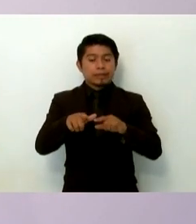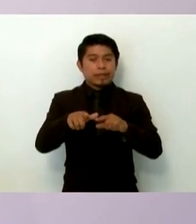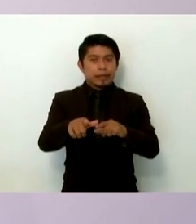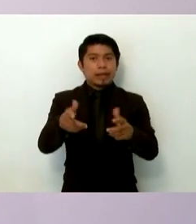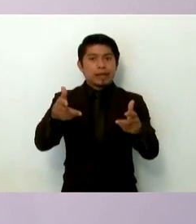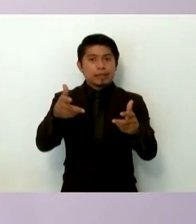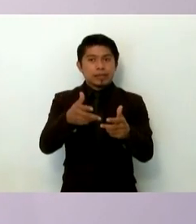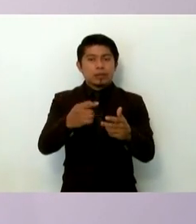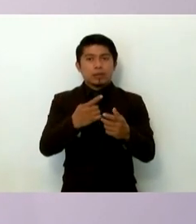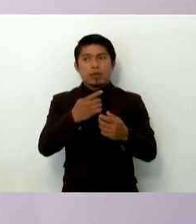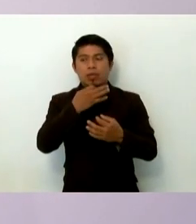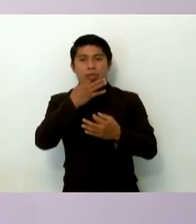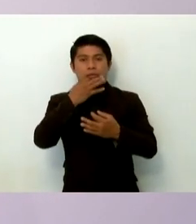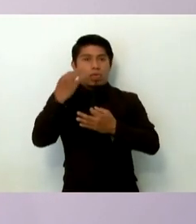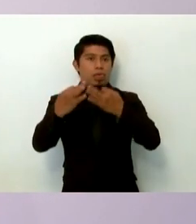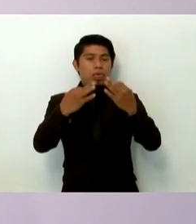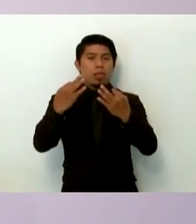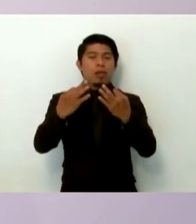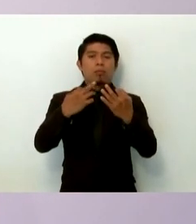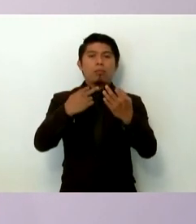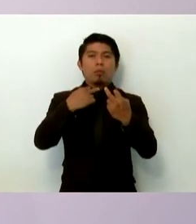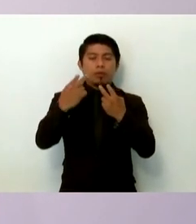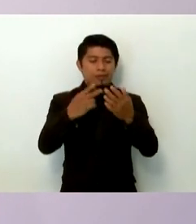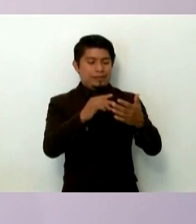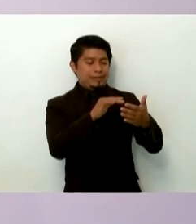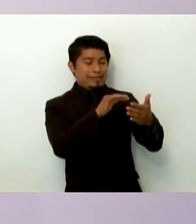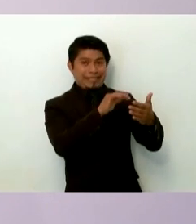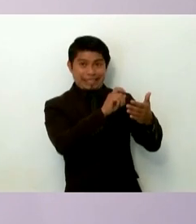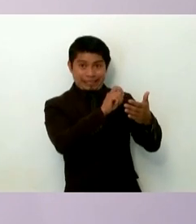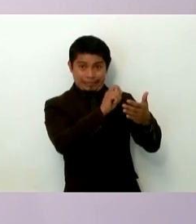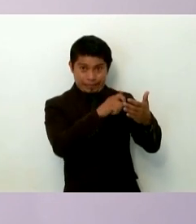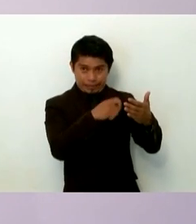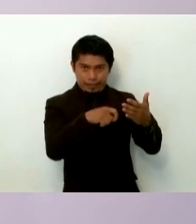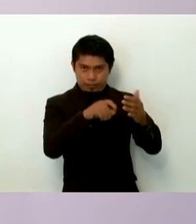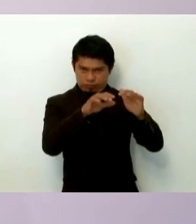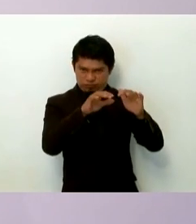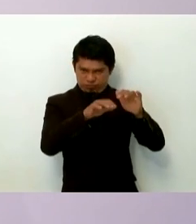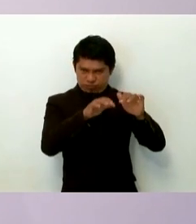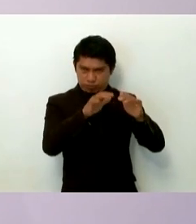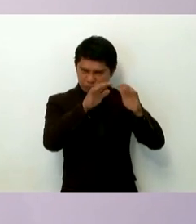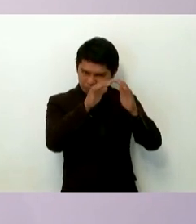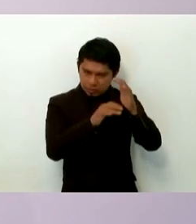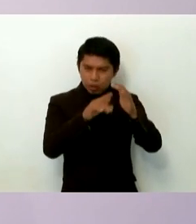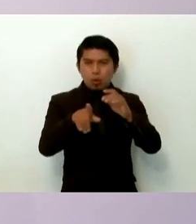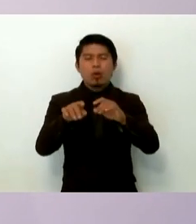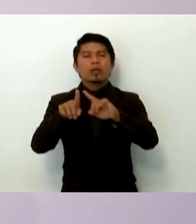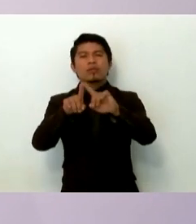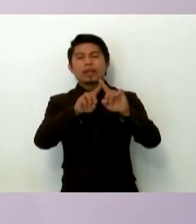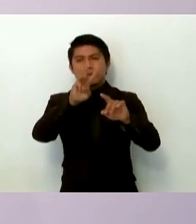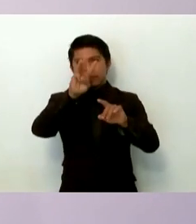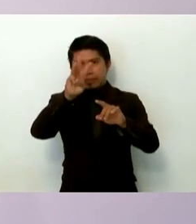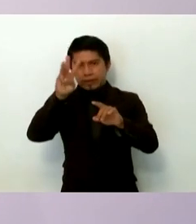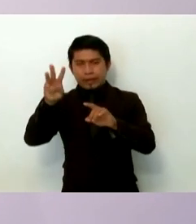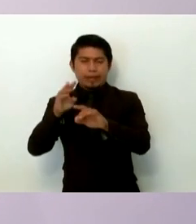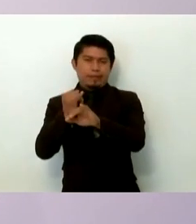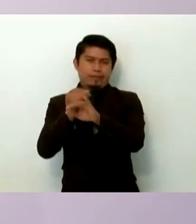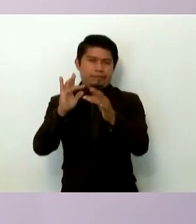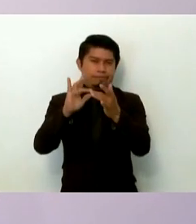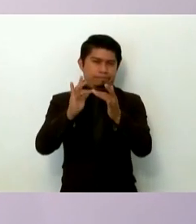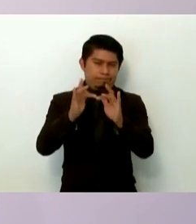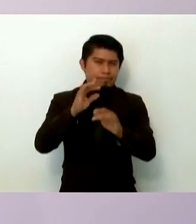realizando declaraciones verbales, escritas o la publicación de contenido en páginas oficiales o redes sociales,